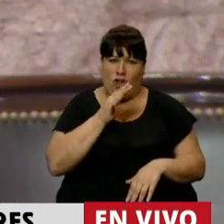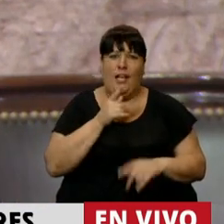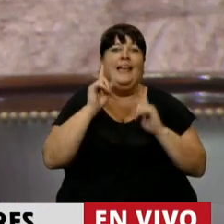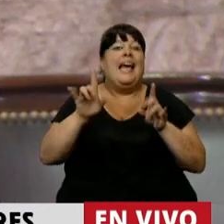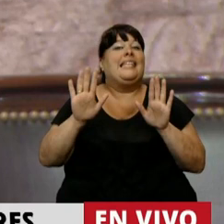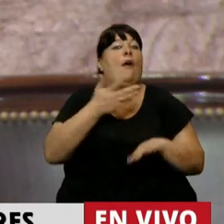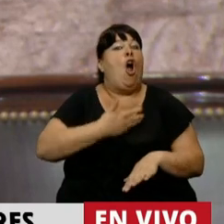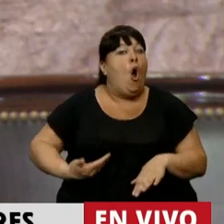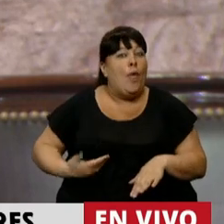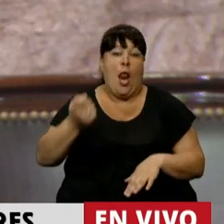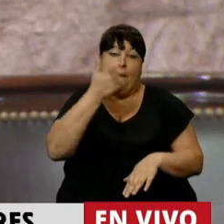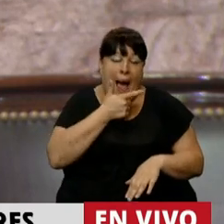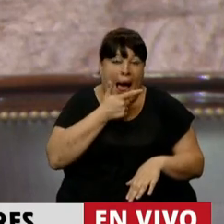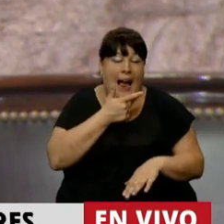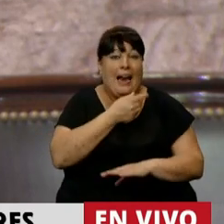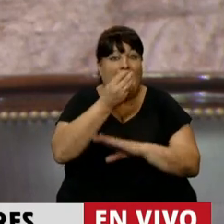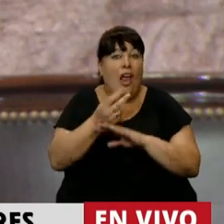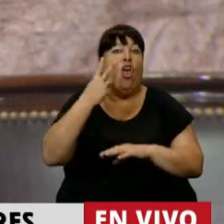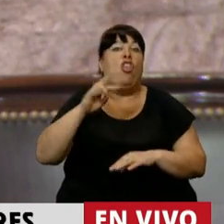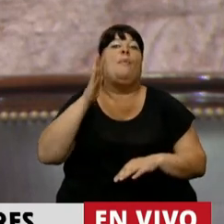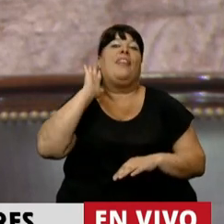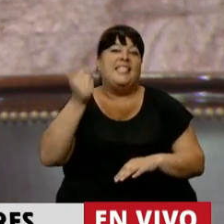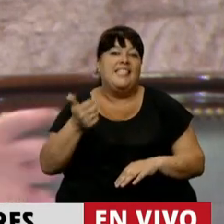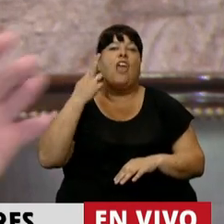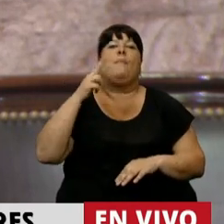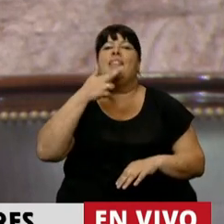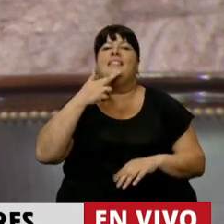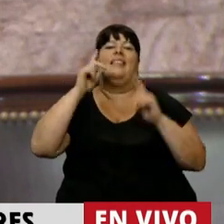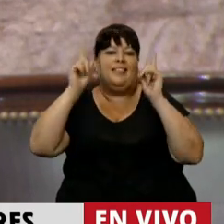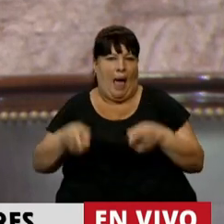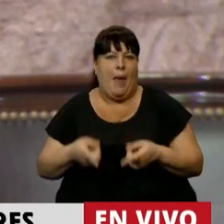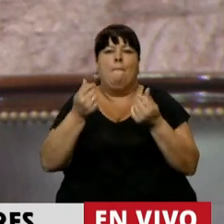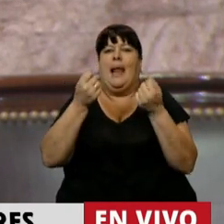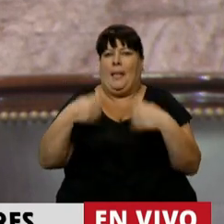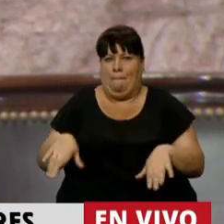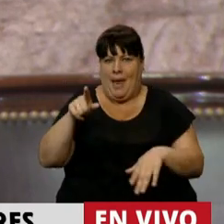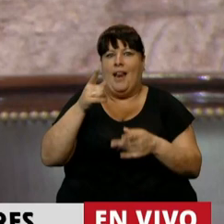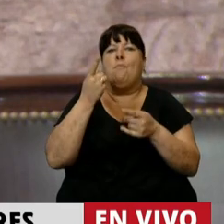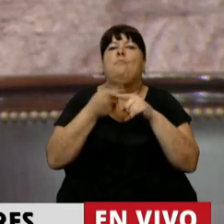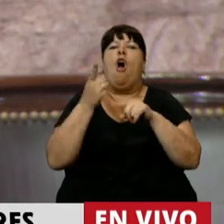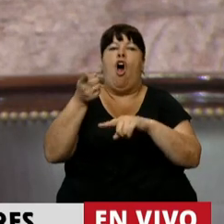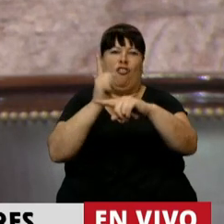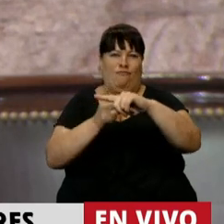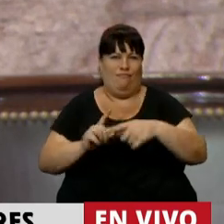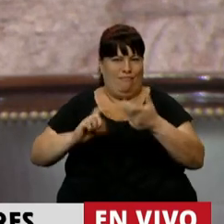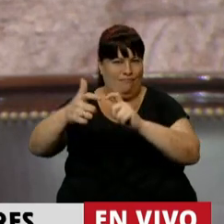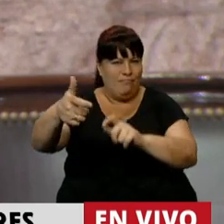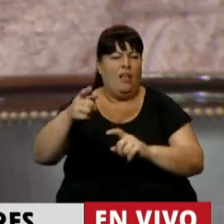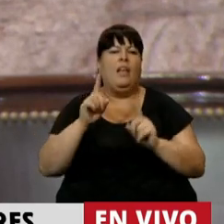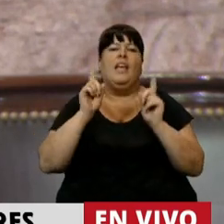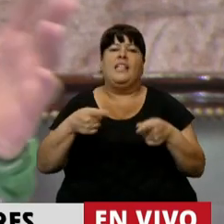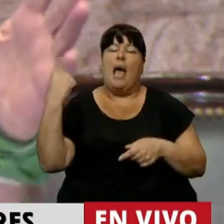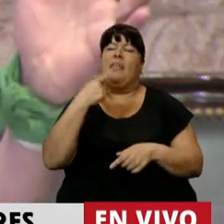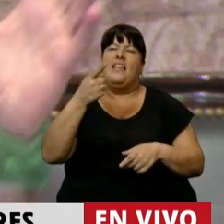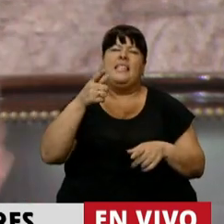También ya con el gobierno de Macri, en el 2016 y 2017, perdieron con esta fórmula. También dijeron,